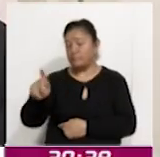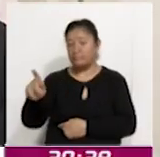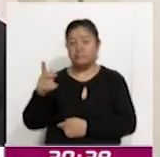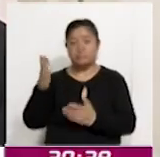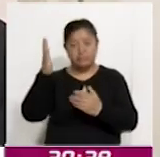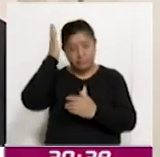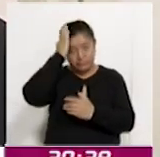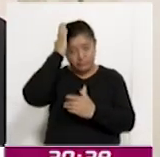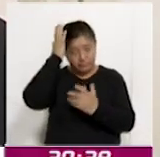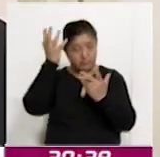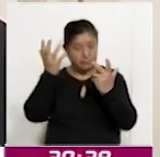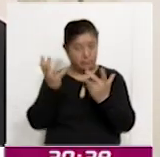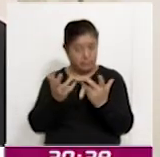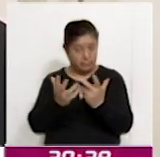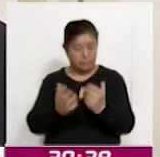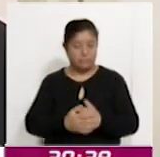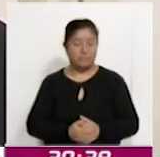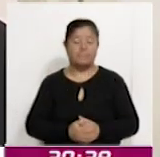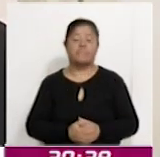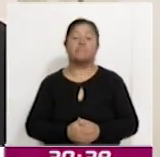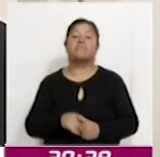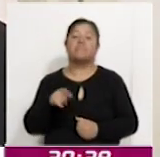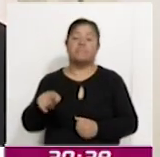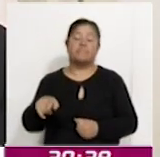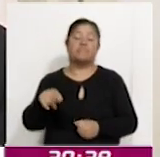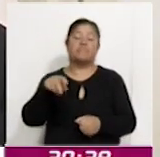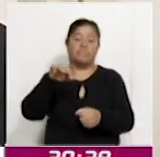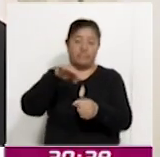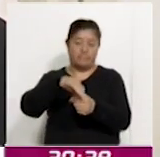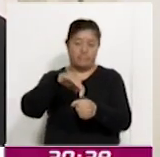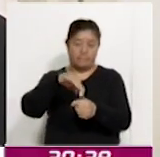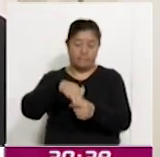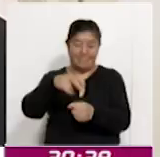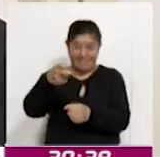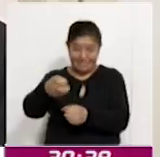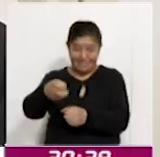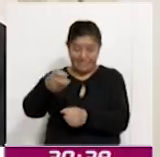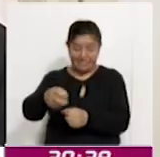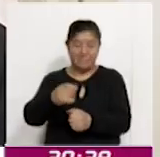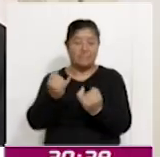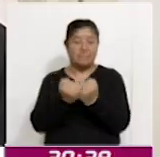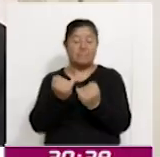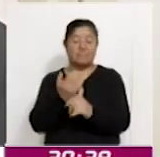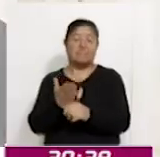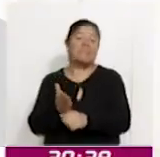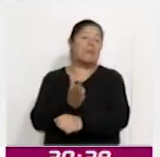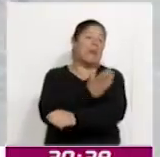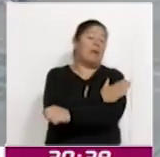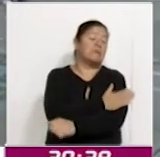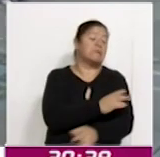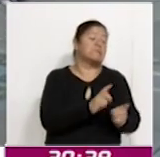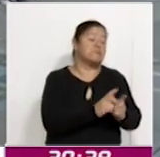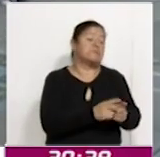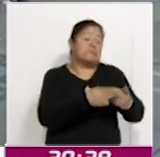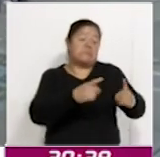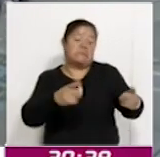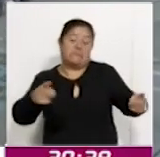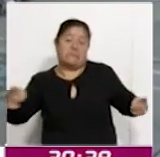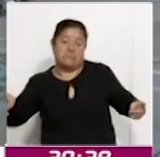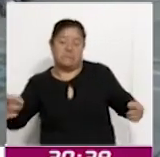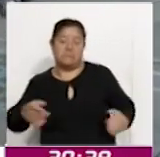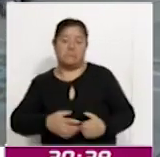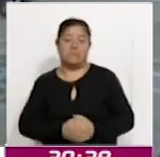en particular el día de la jornada electoral, aunque de todos los actos que se desarrollan durante el proceso electoral. En materia de